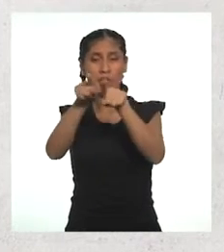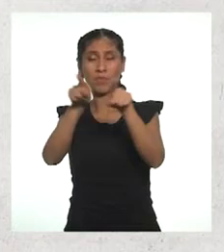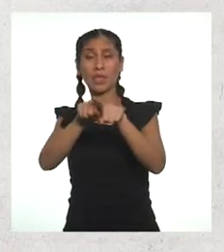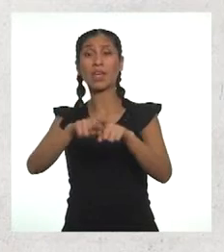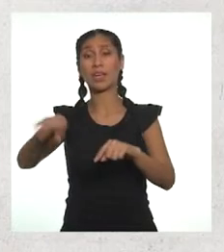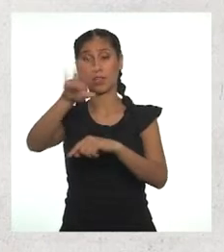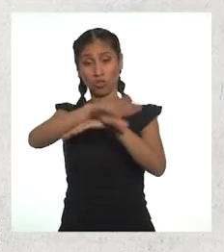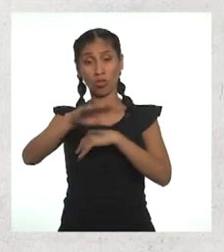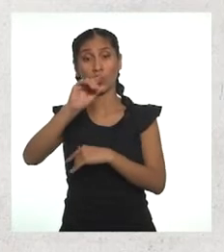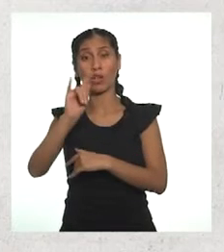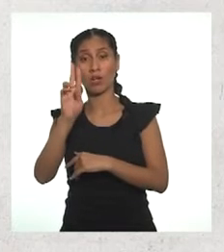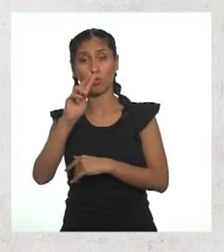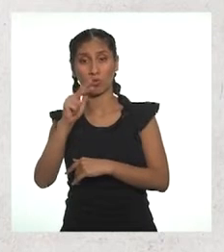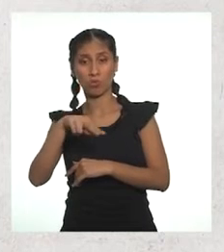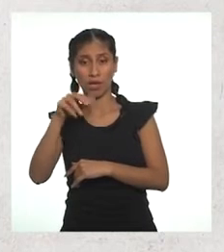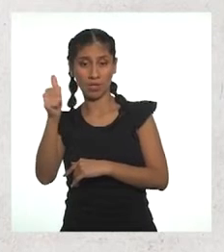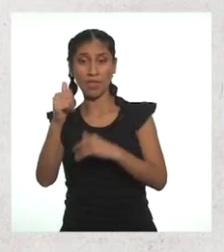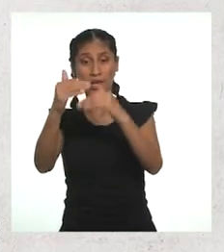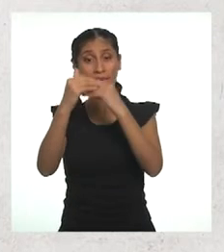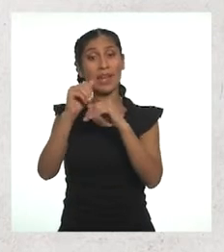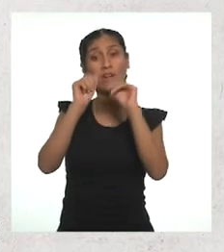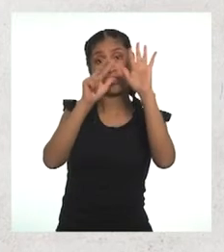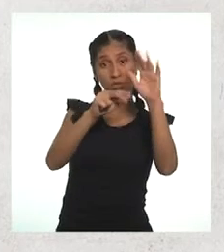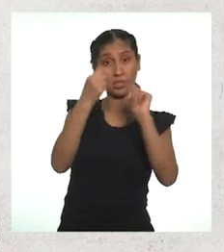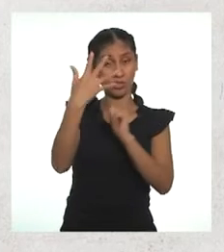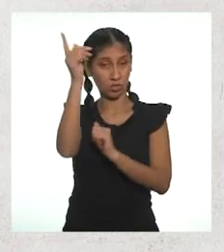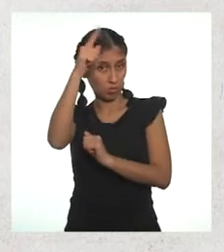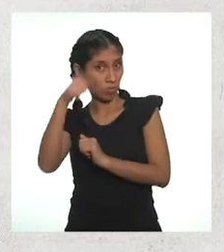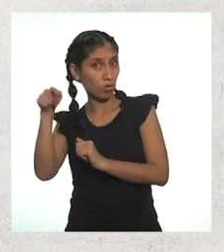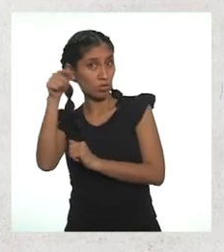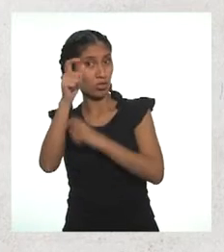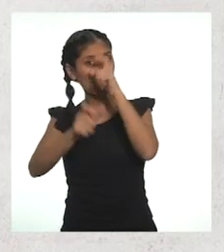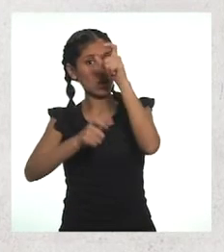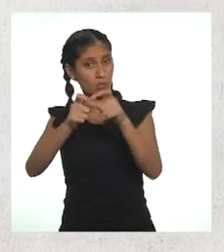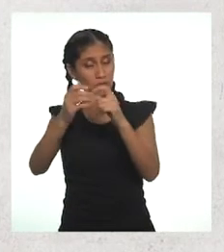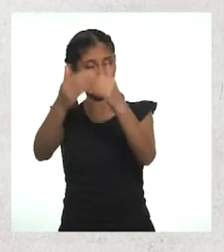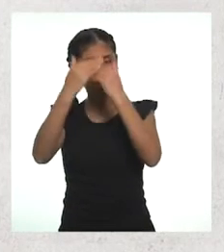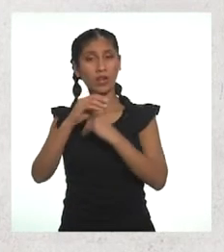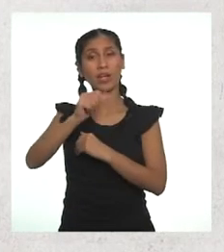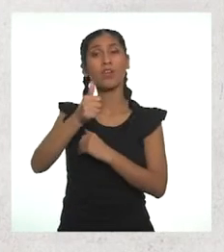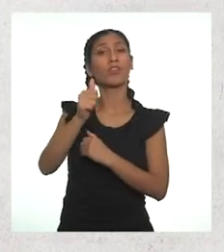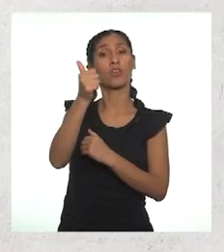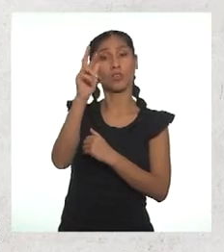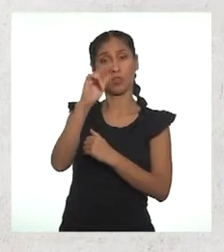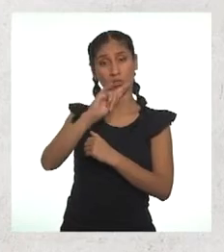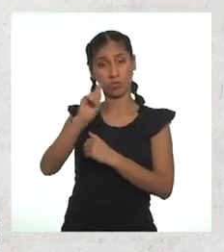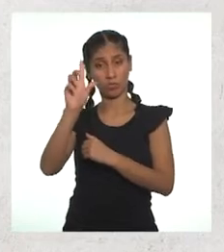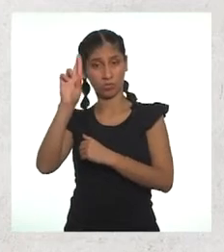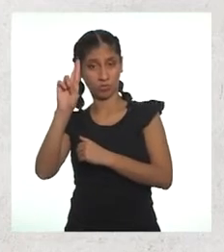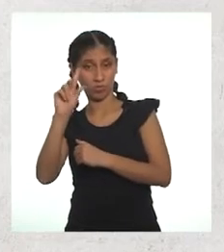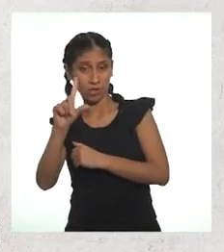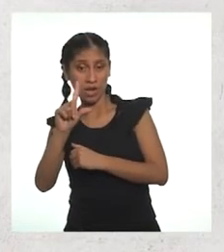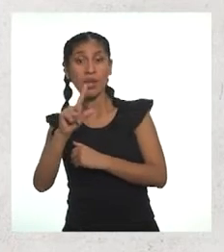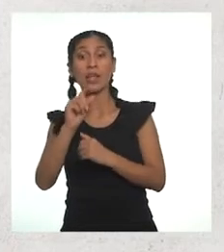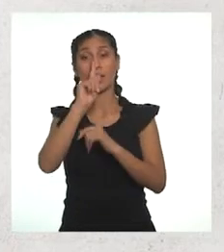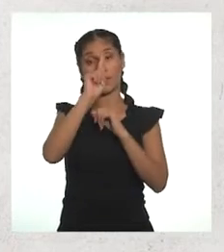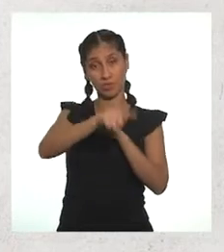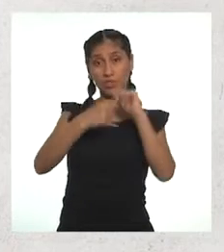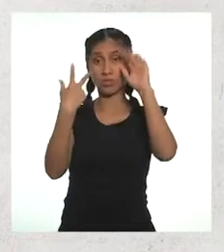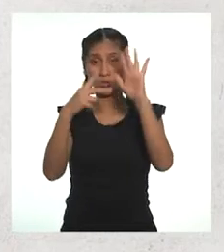el 85% de la población cuenta con este servicio y en el área rural, el 18